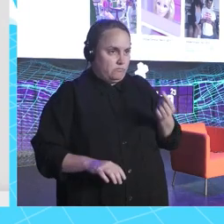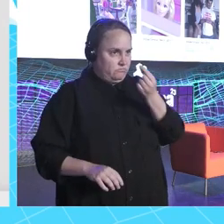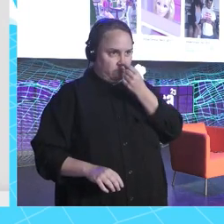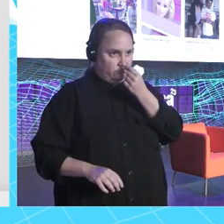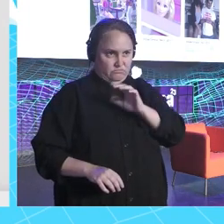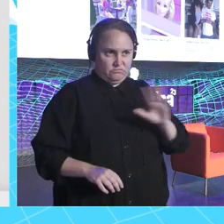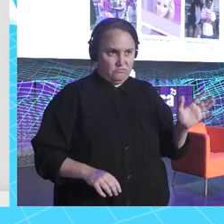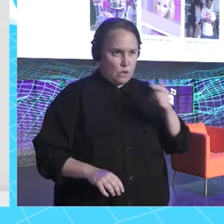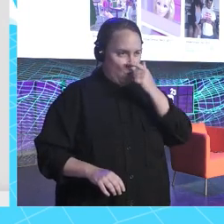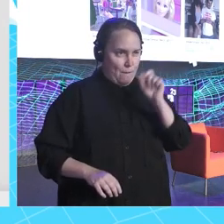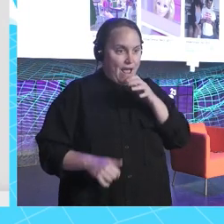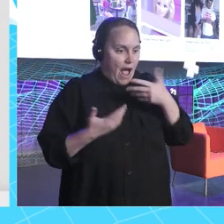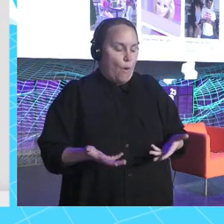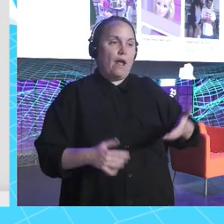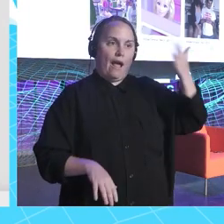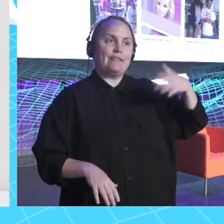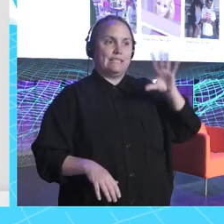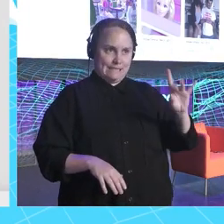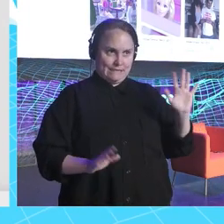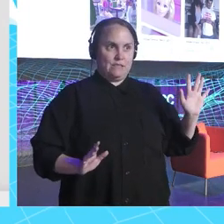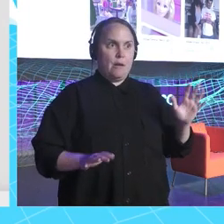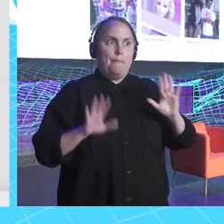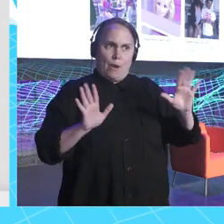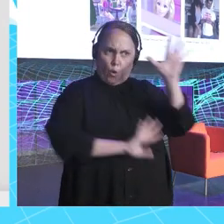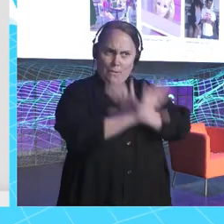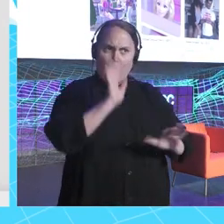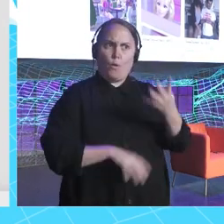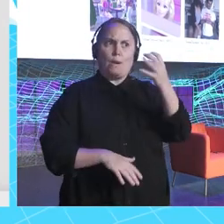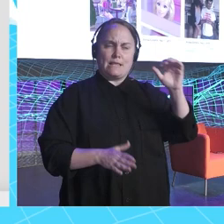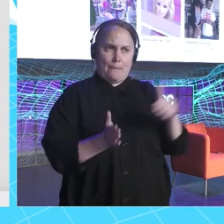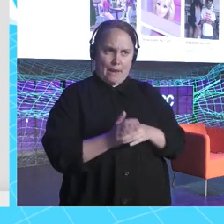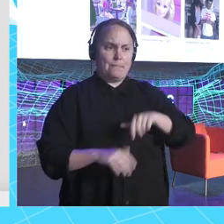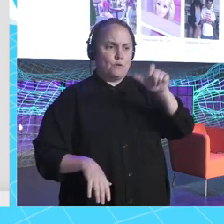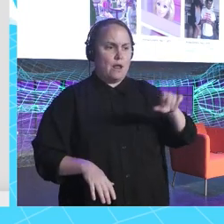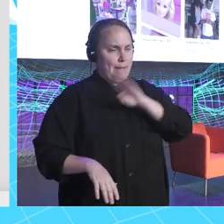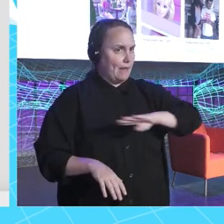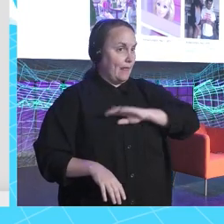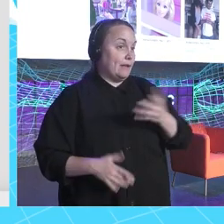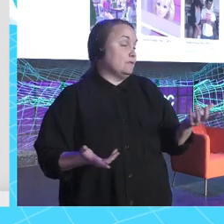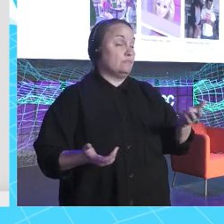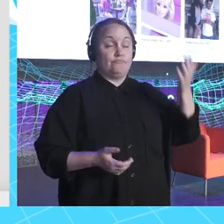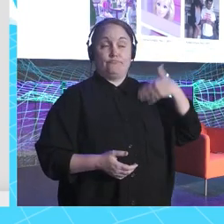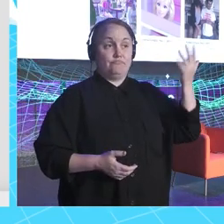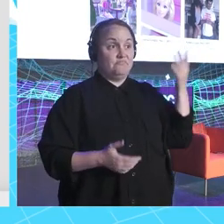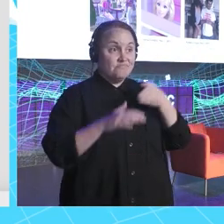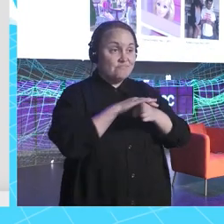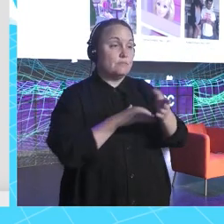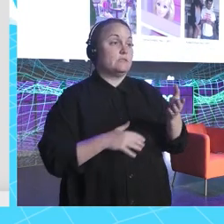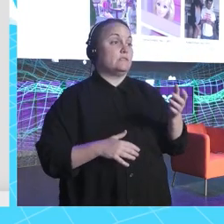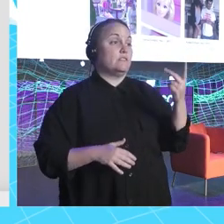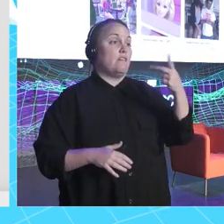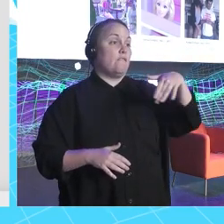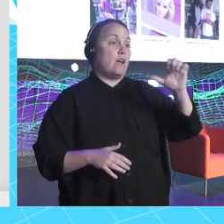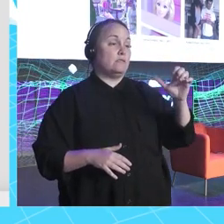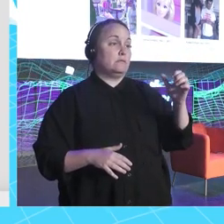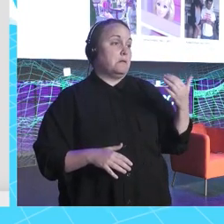.000, no vale nada. Escúchame, llena 40.000 asientos, es una locura. Pero bueno, el caso es que yo me metí aquí y Vine tenía poco recorrido.